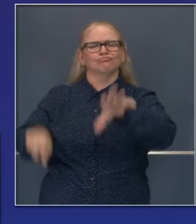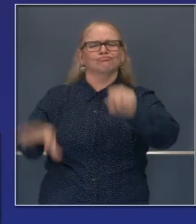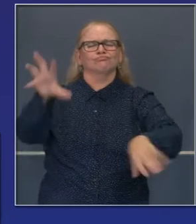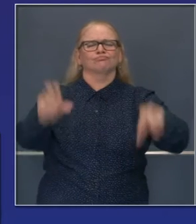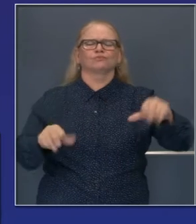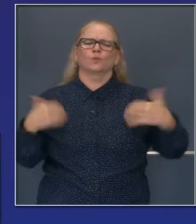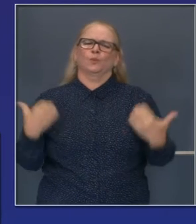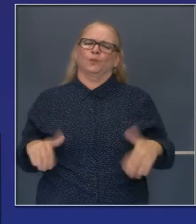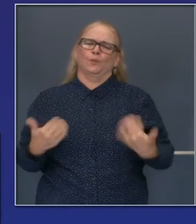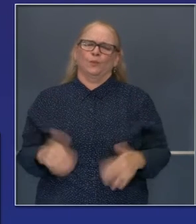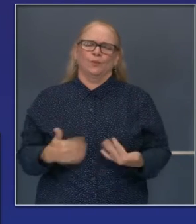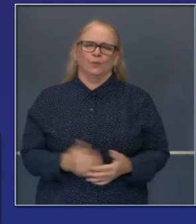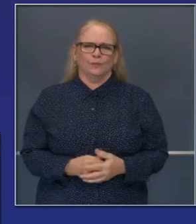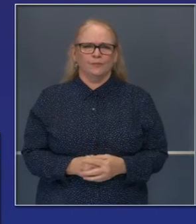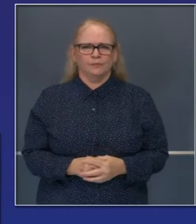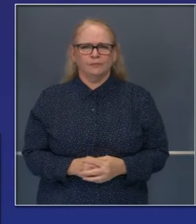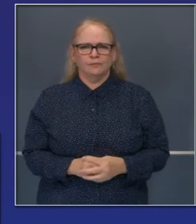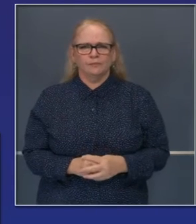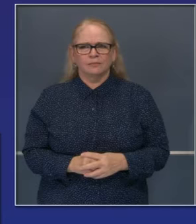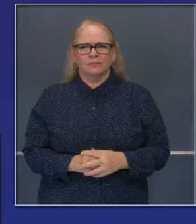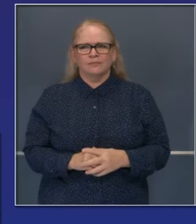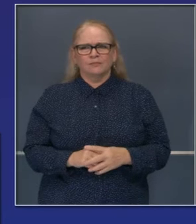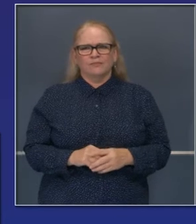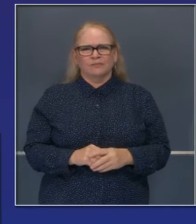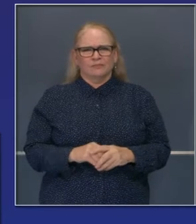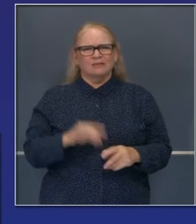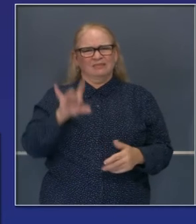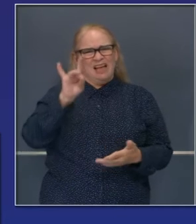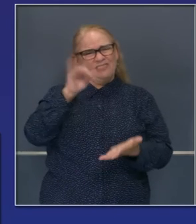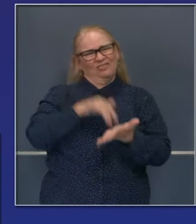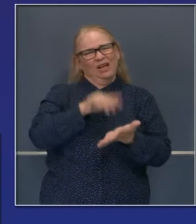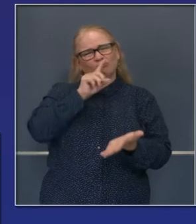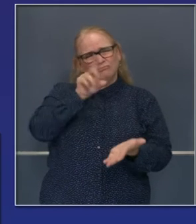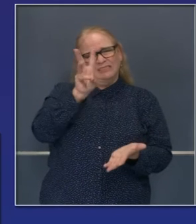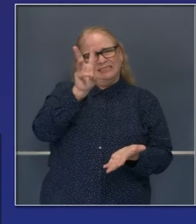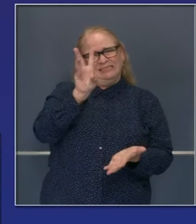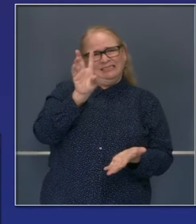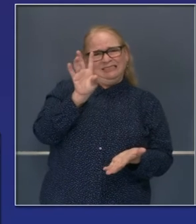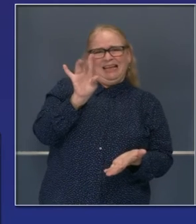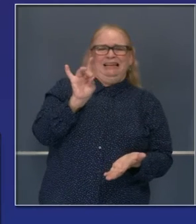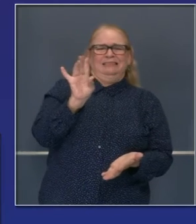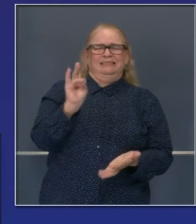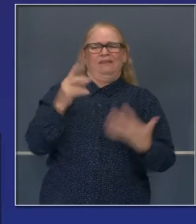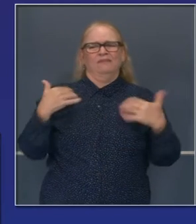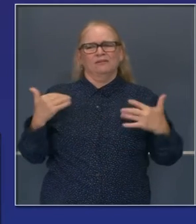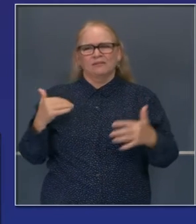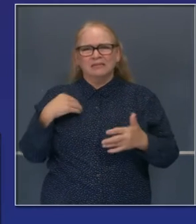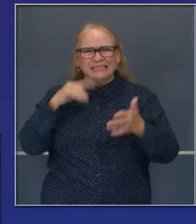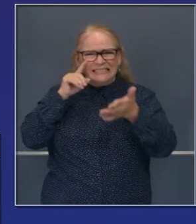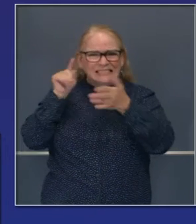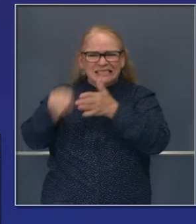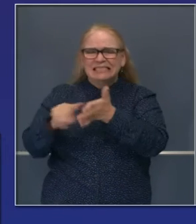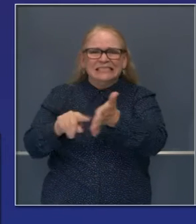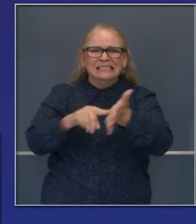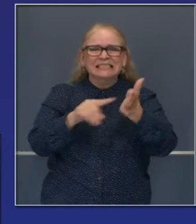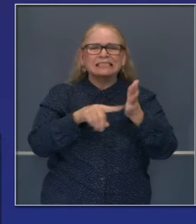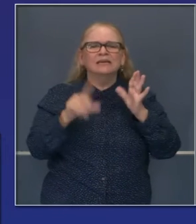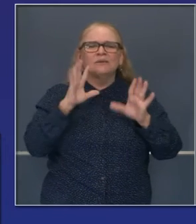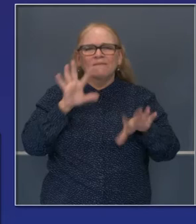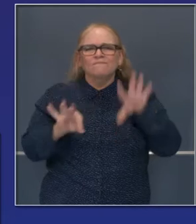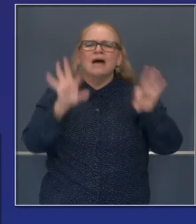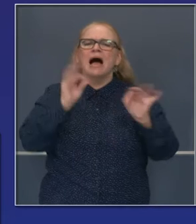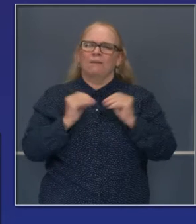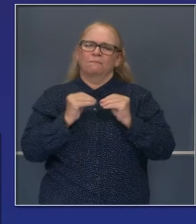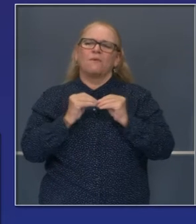,687 estructuras destruidas y seguimos contando. Al entrar de nuevo a áreas para repoblarlas, esa